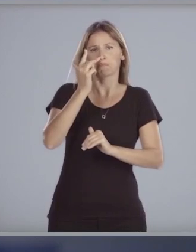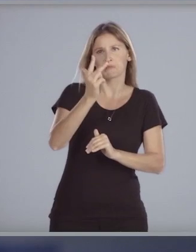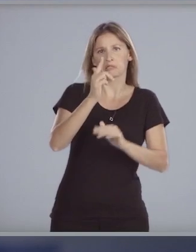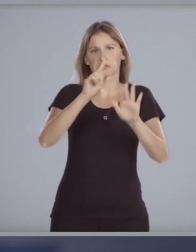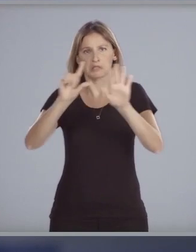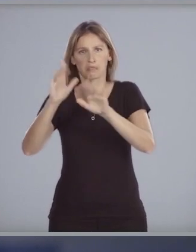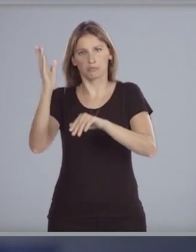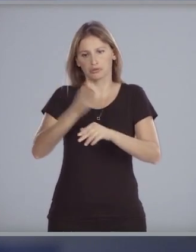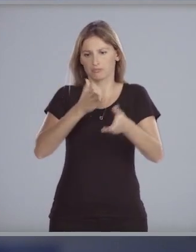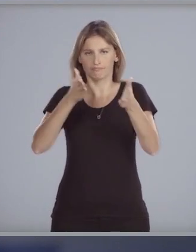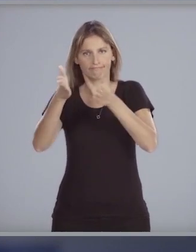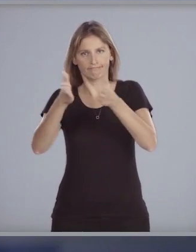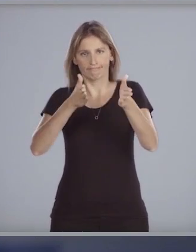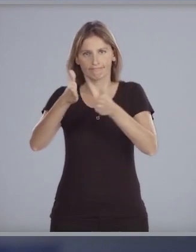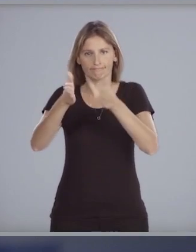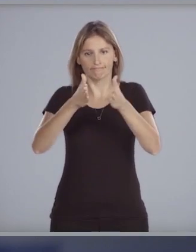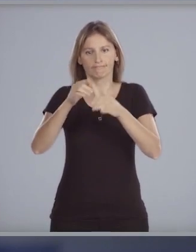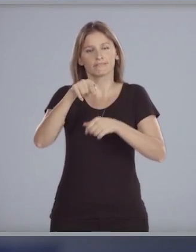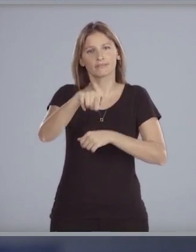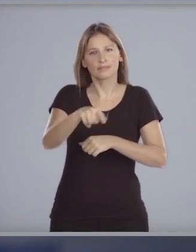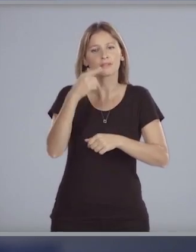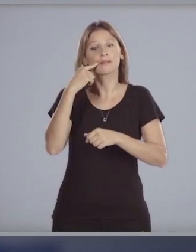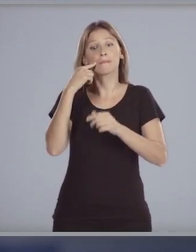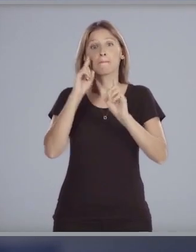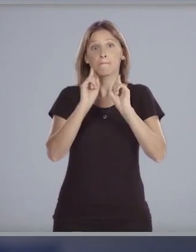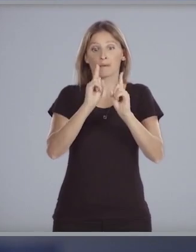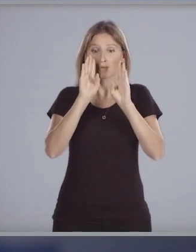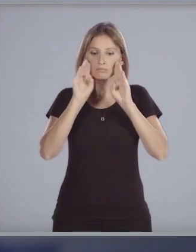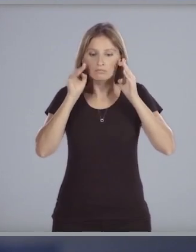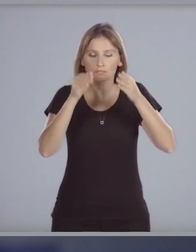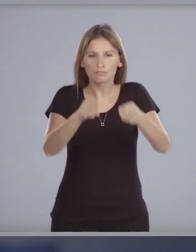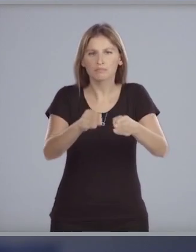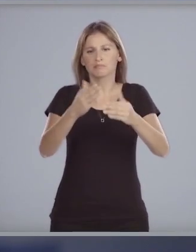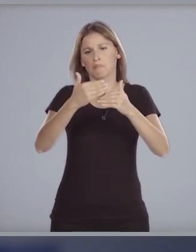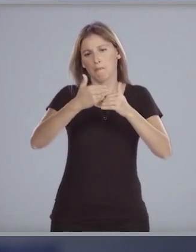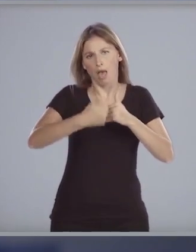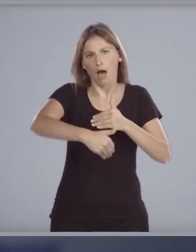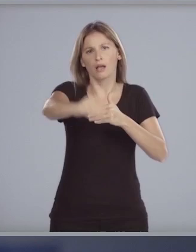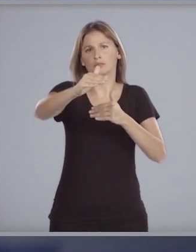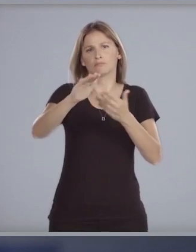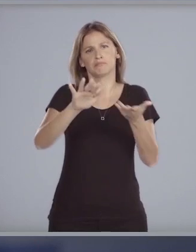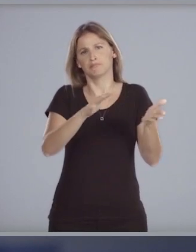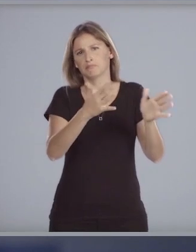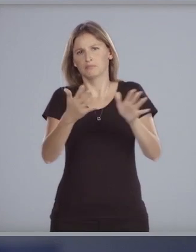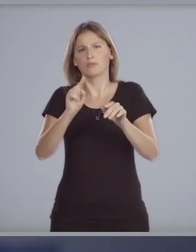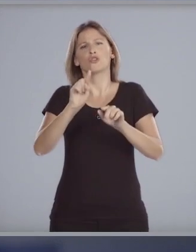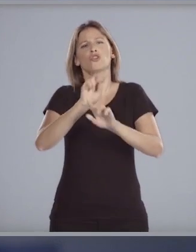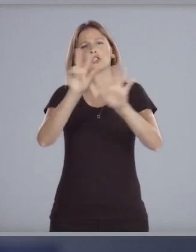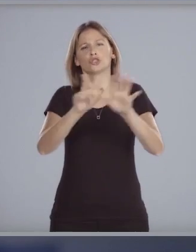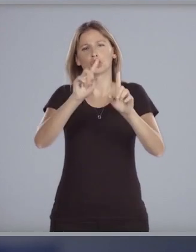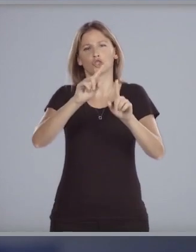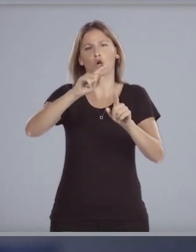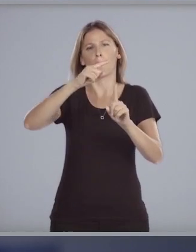y un 7% y ubicándose en el eje del mismo en un plazo aproximado de